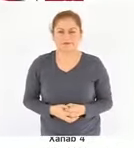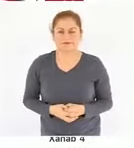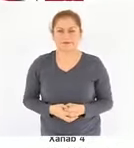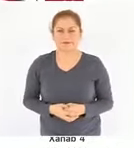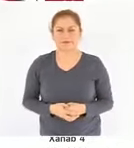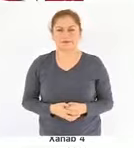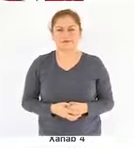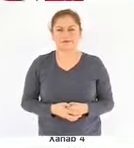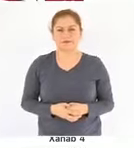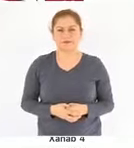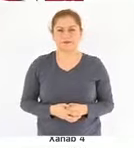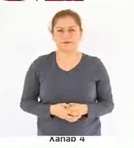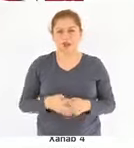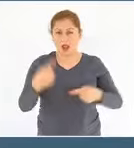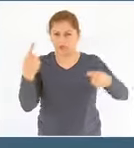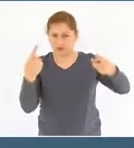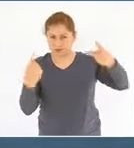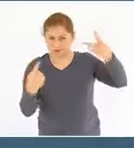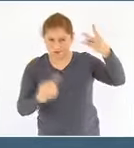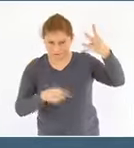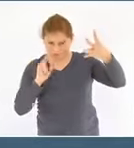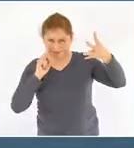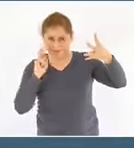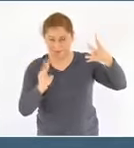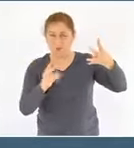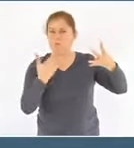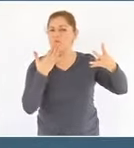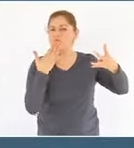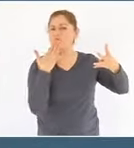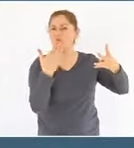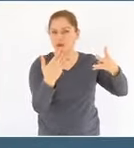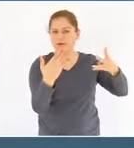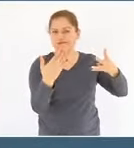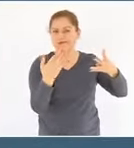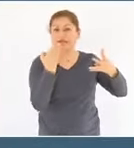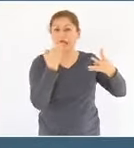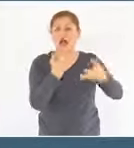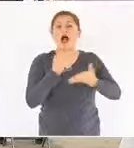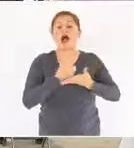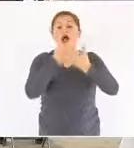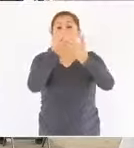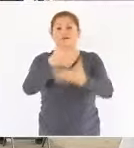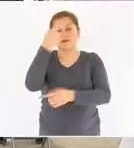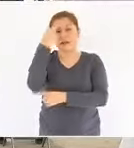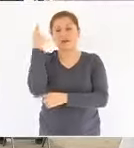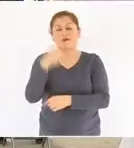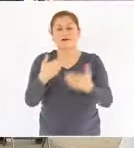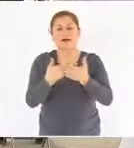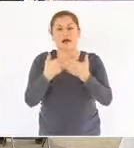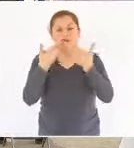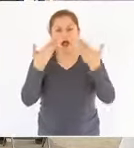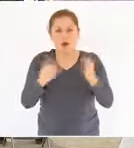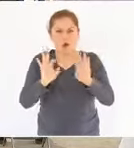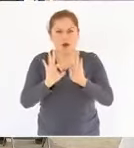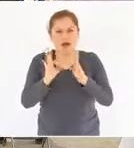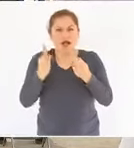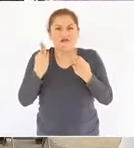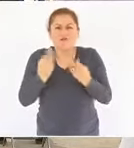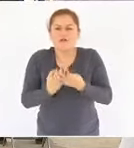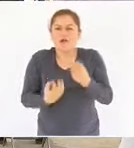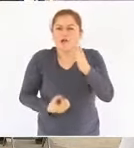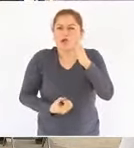Estos resultados positivos nos llevan a que estas buenas prácticas sean